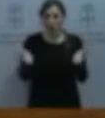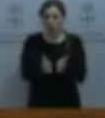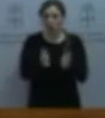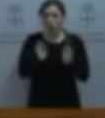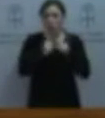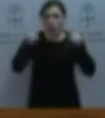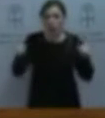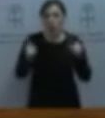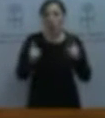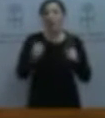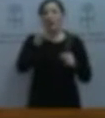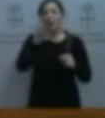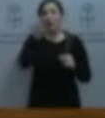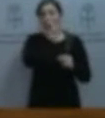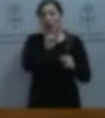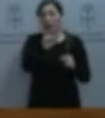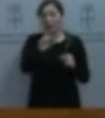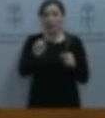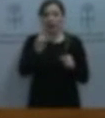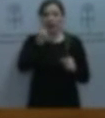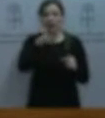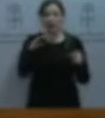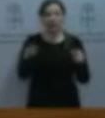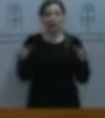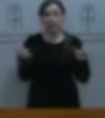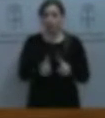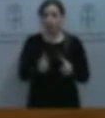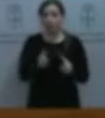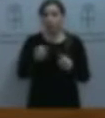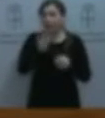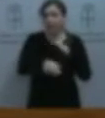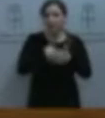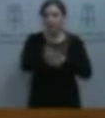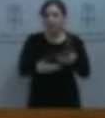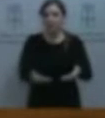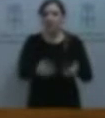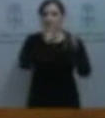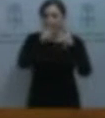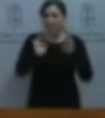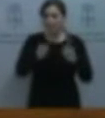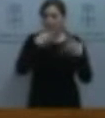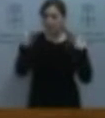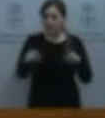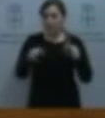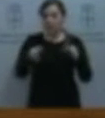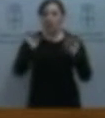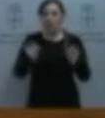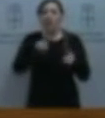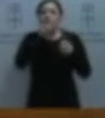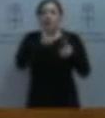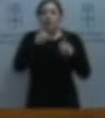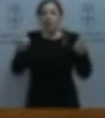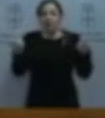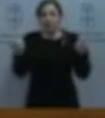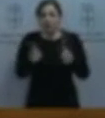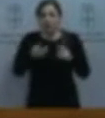menos en dos años, veintiún aulas menos en tres años y así sucesivamente. Las cuentas son sencillas. Bajo el argumento de la disminución